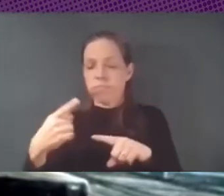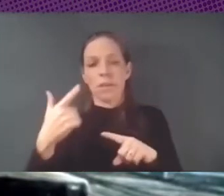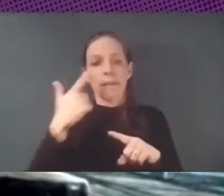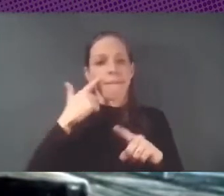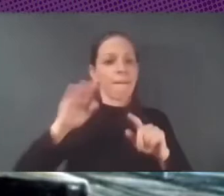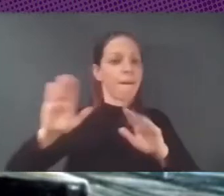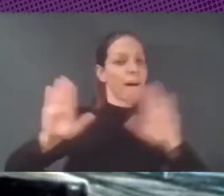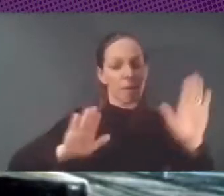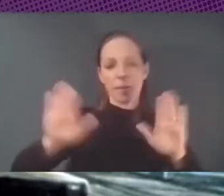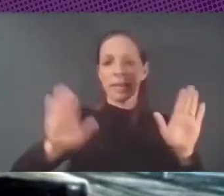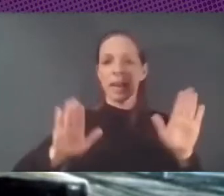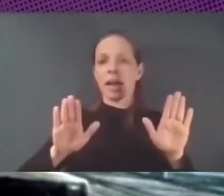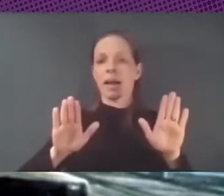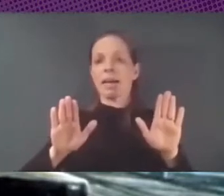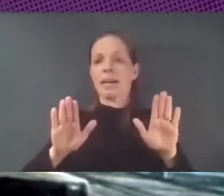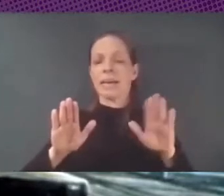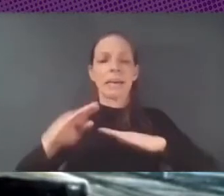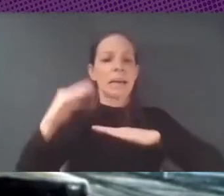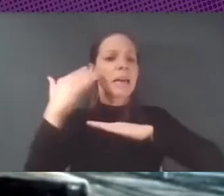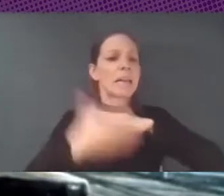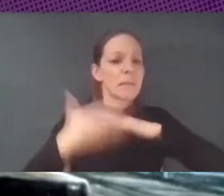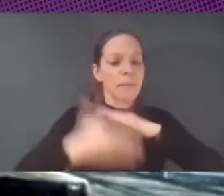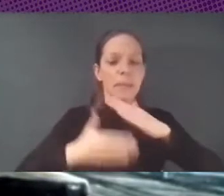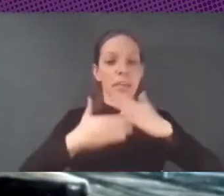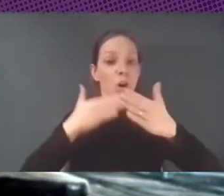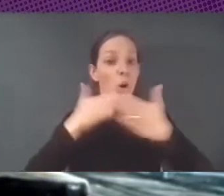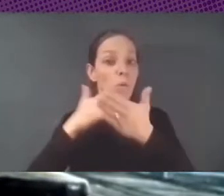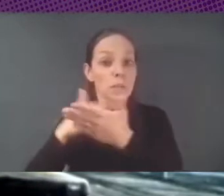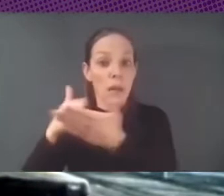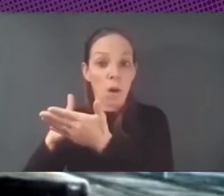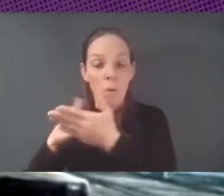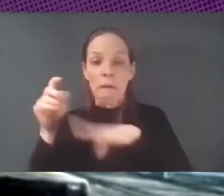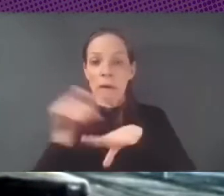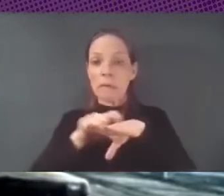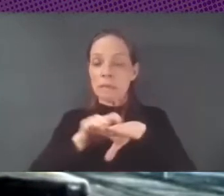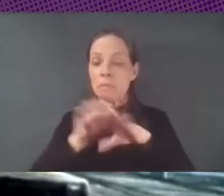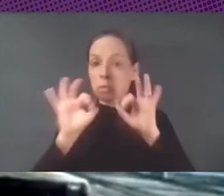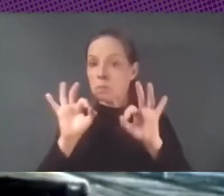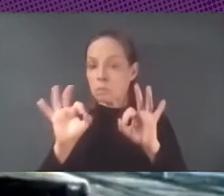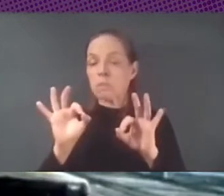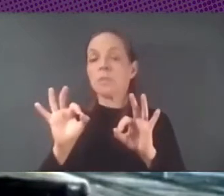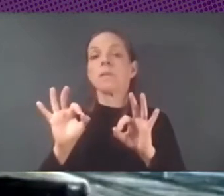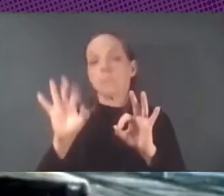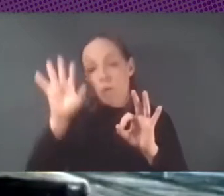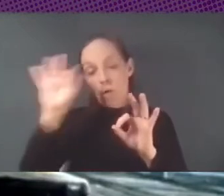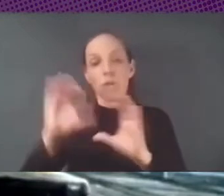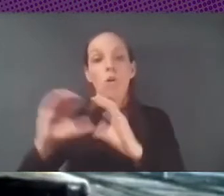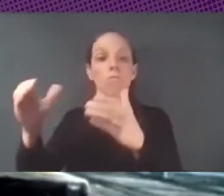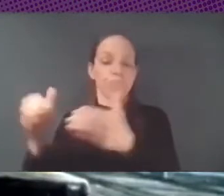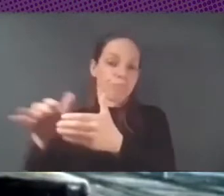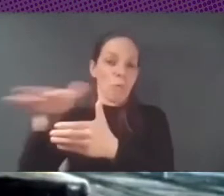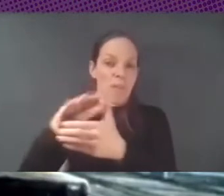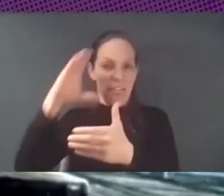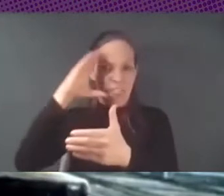varios tipos de límites y de obstáculos que al final, obviamente, en la comunidad científica tienen su valor y siguen